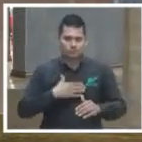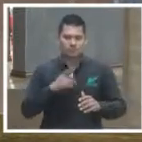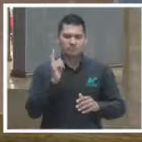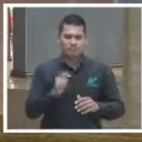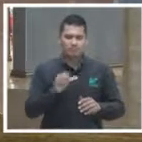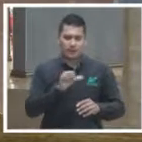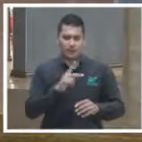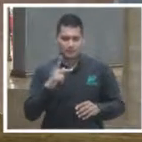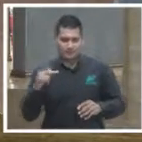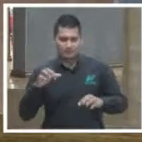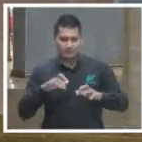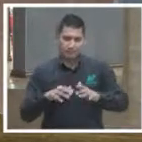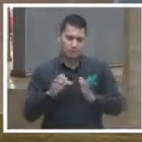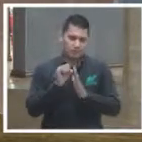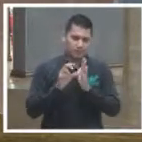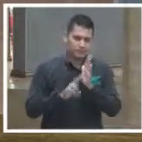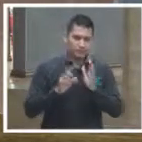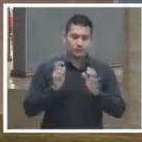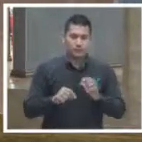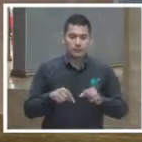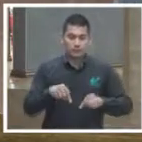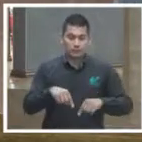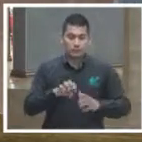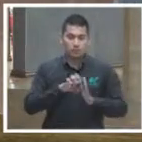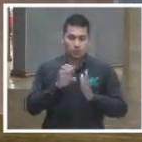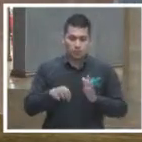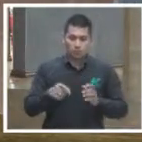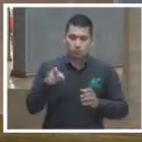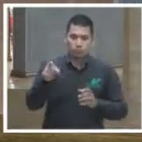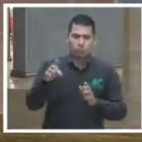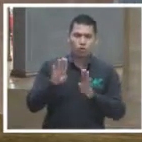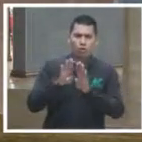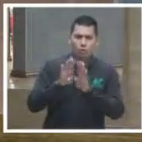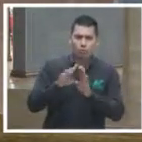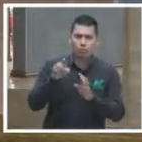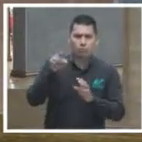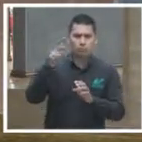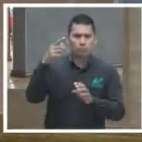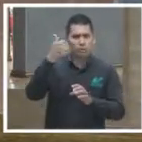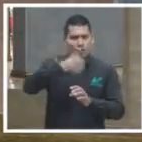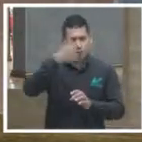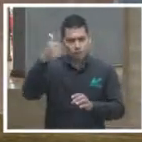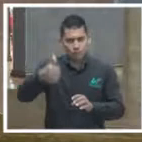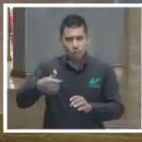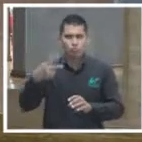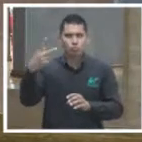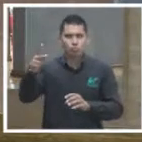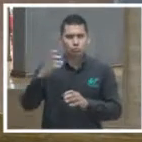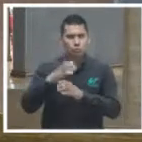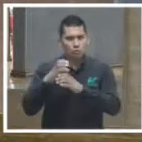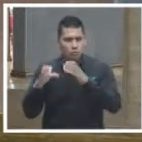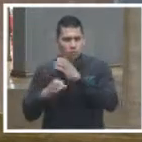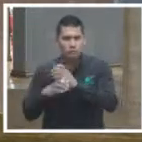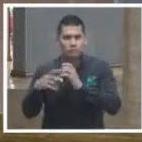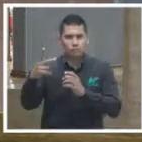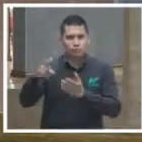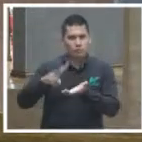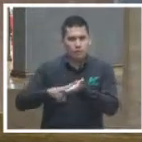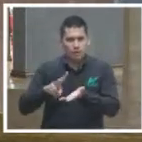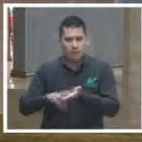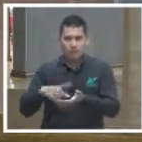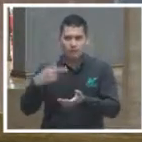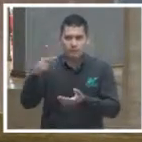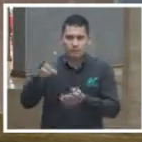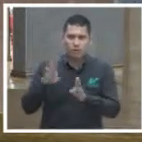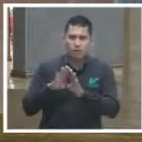personas establezcan cuál es su preferencia y el valor de cada uno de sus bienes entonces si